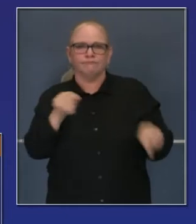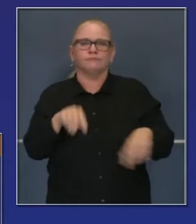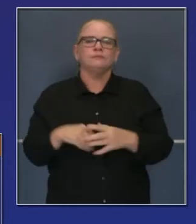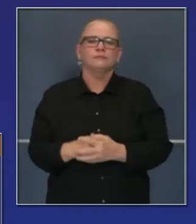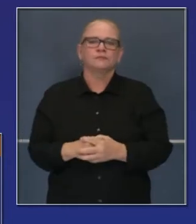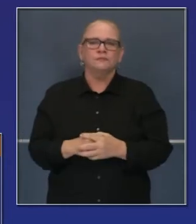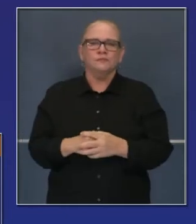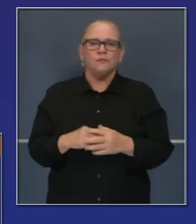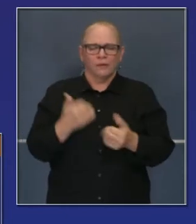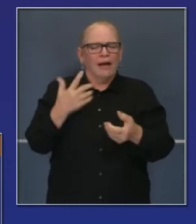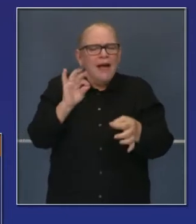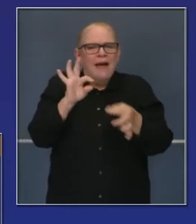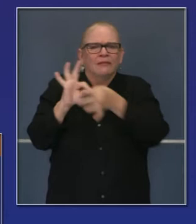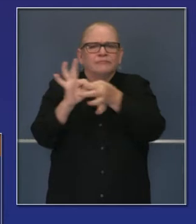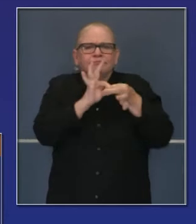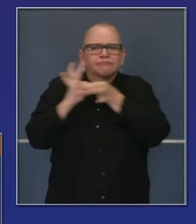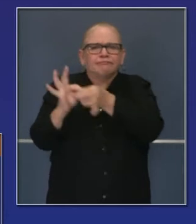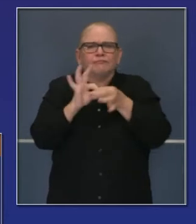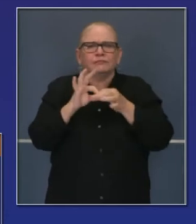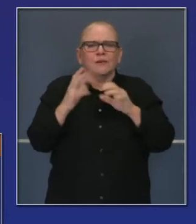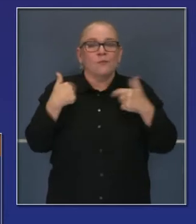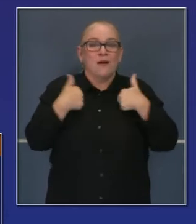o trabajo en conjunto formal.